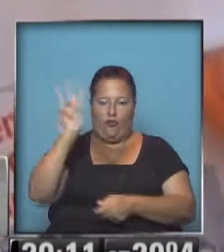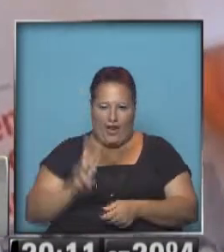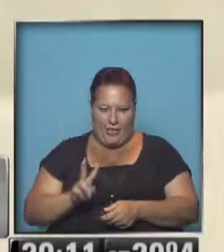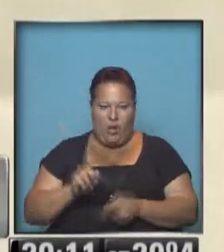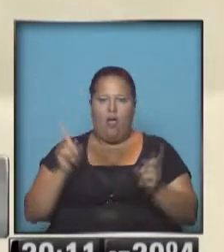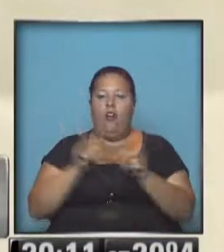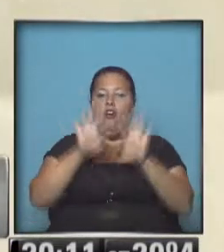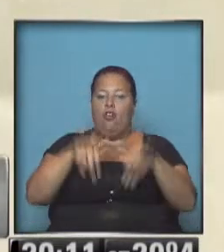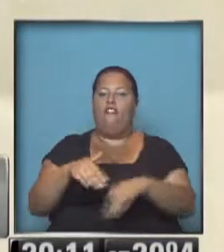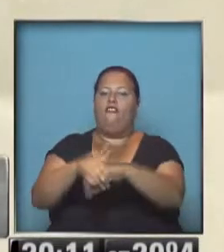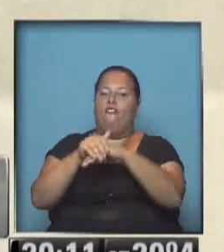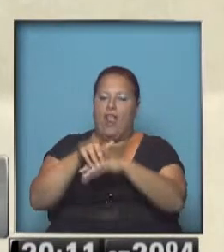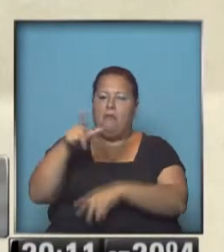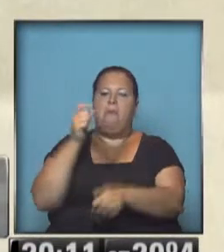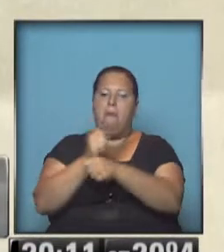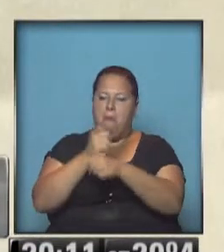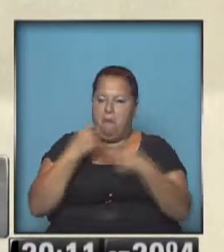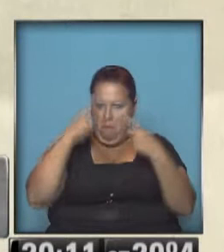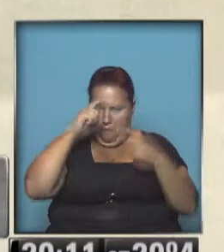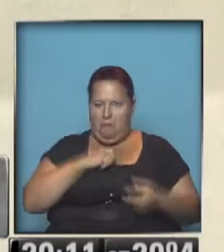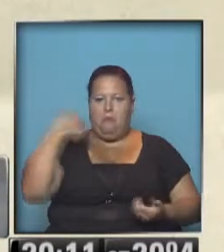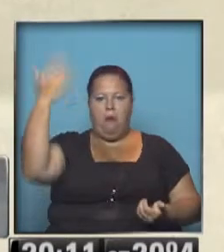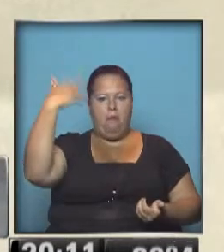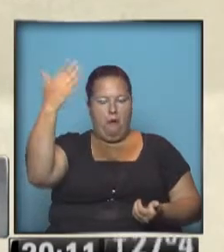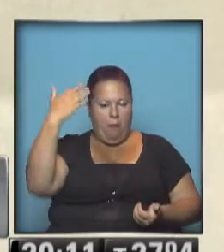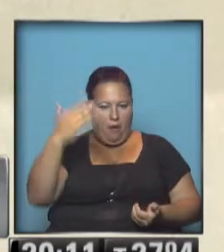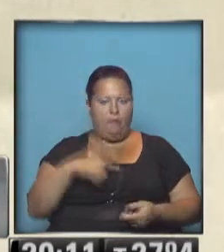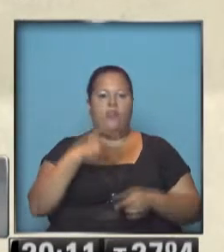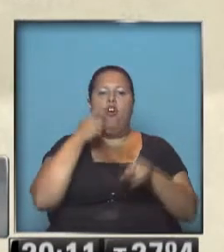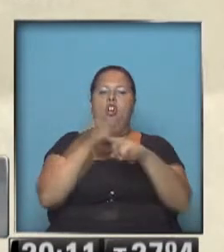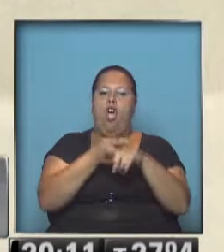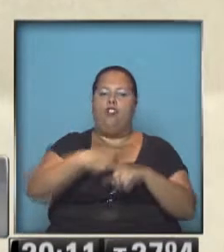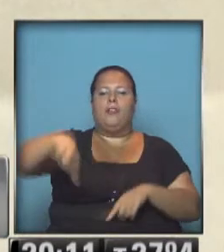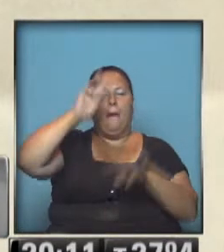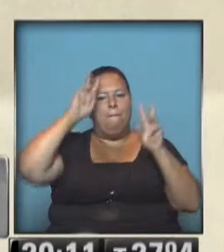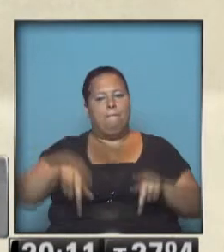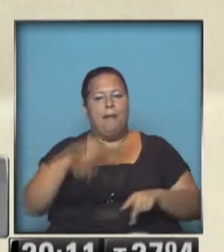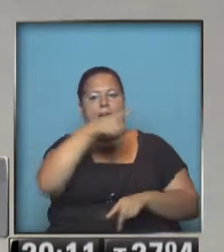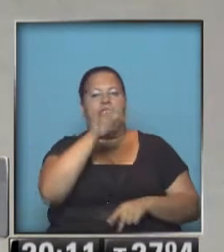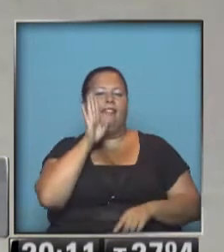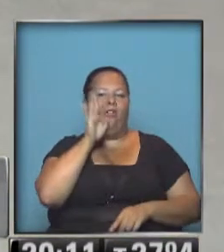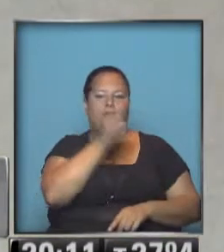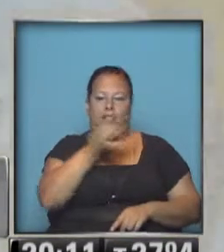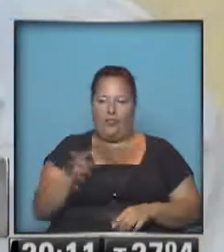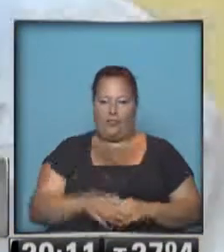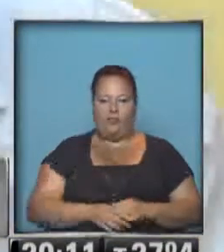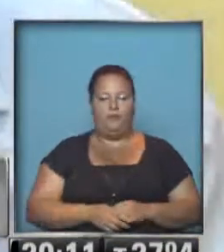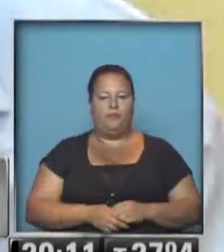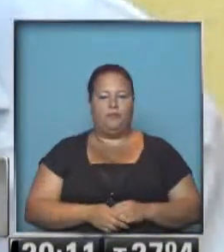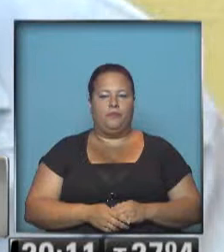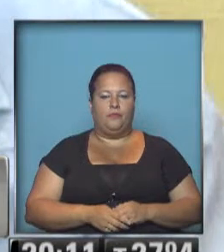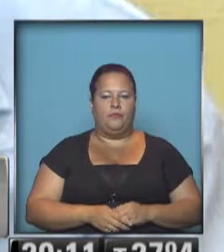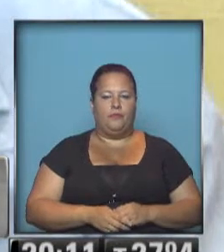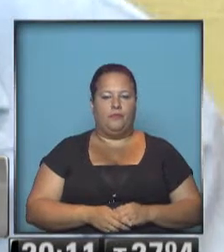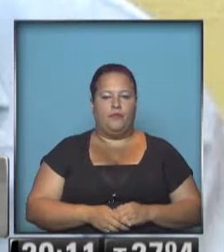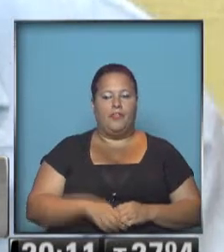escueta misiva lo felicita por su brillante y valiente discurso frente a los brutales planes del gobierno de Estados Unidos. Si